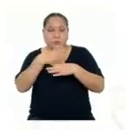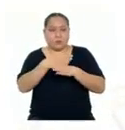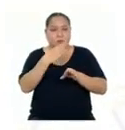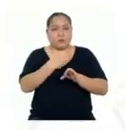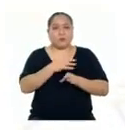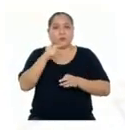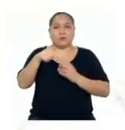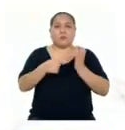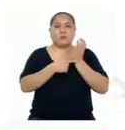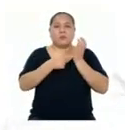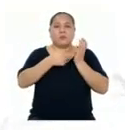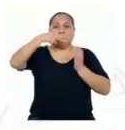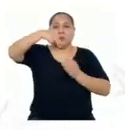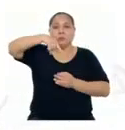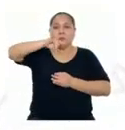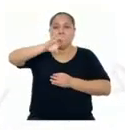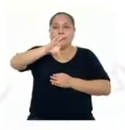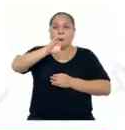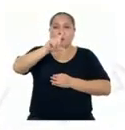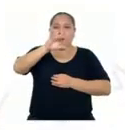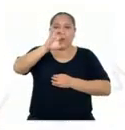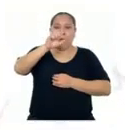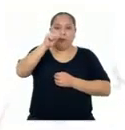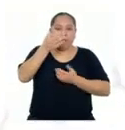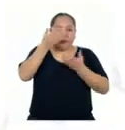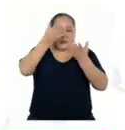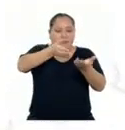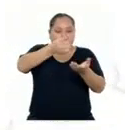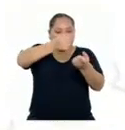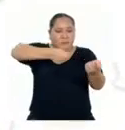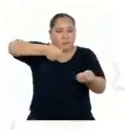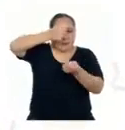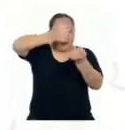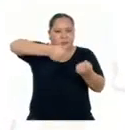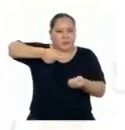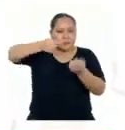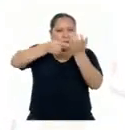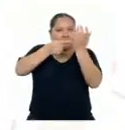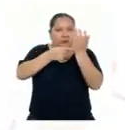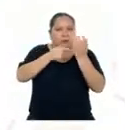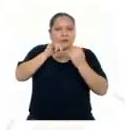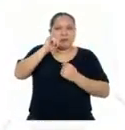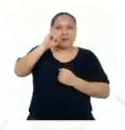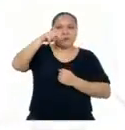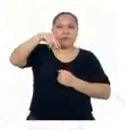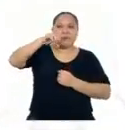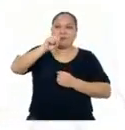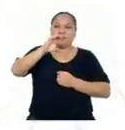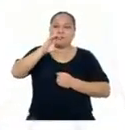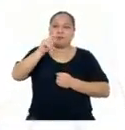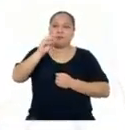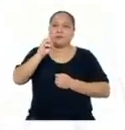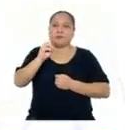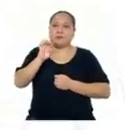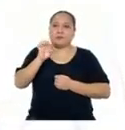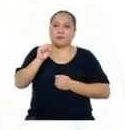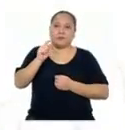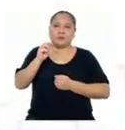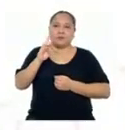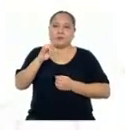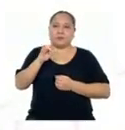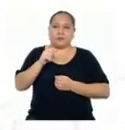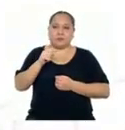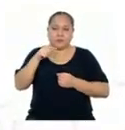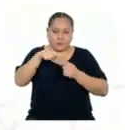pacíficas De la tecnología nuclear Aplicada a la agropecuaria Está la técnica Del insecto estéril Que consiste En una mutación